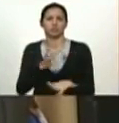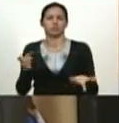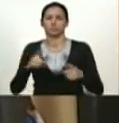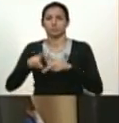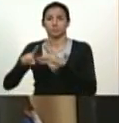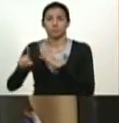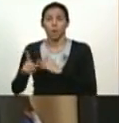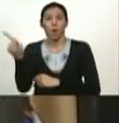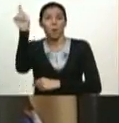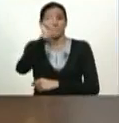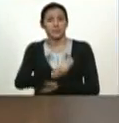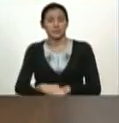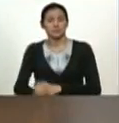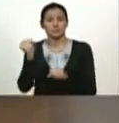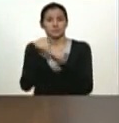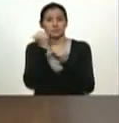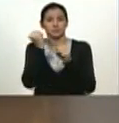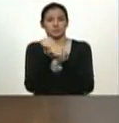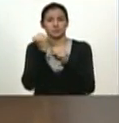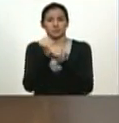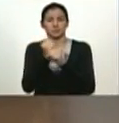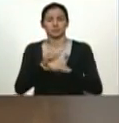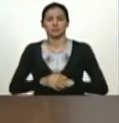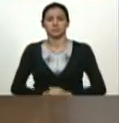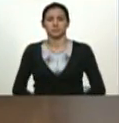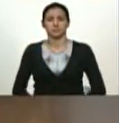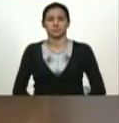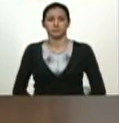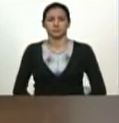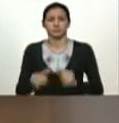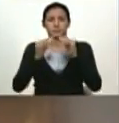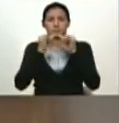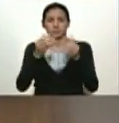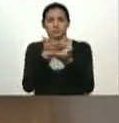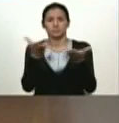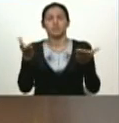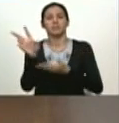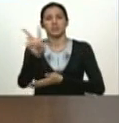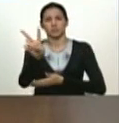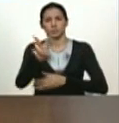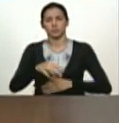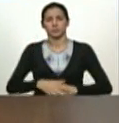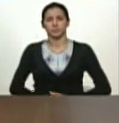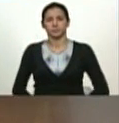durante un mes he estado trabajando, así le quiero anunciar a toda Venezuela,